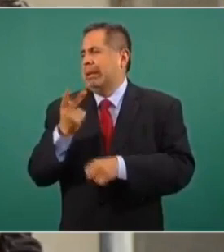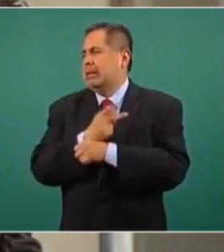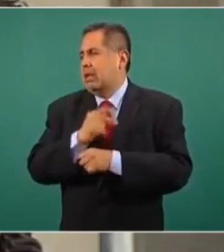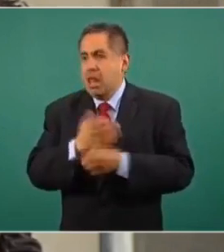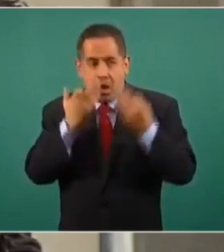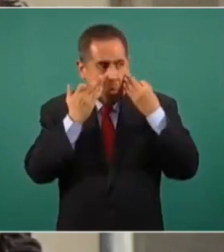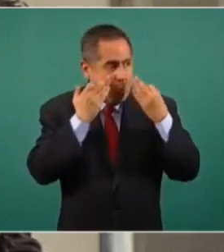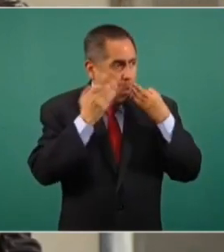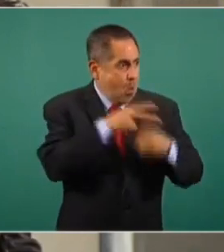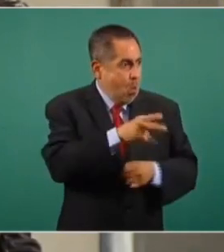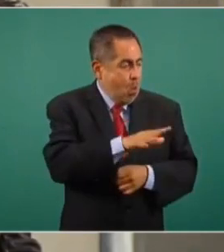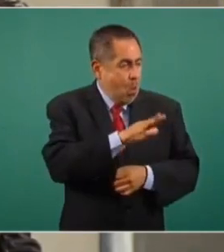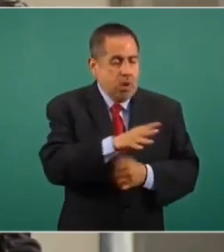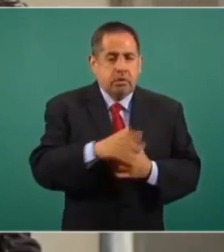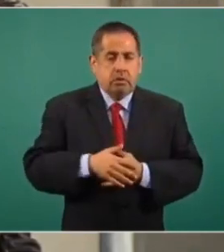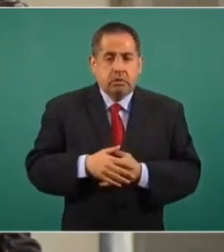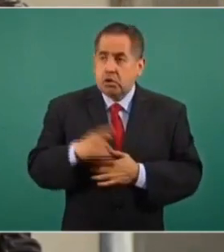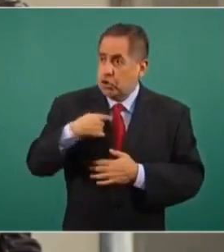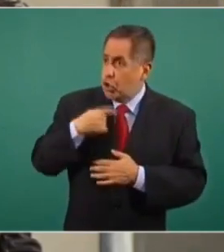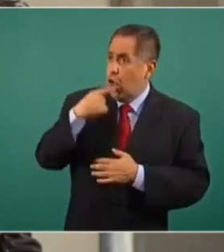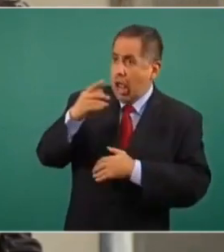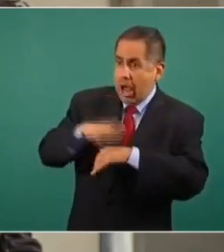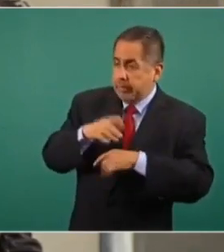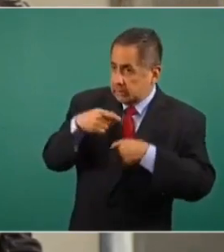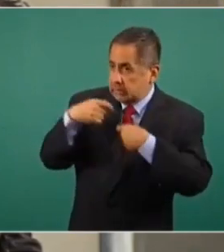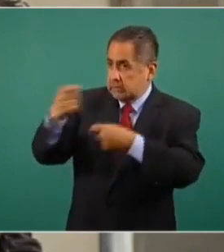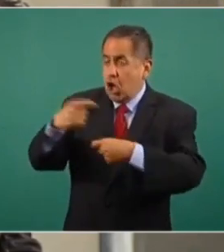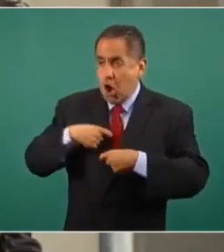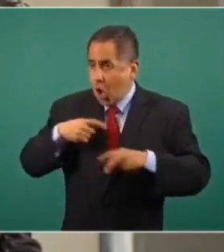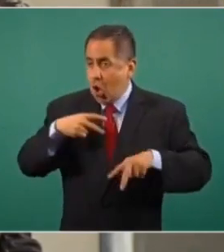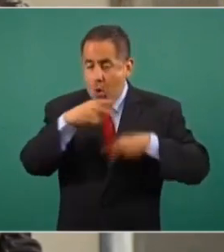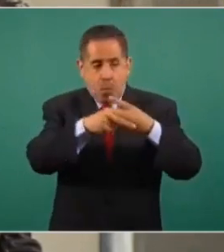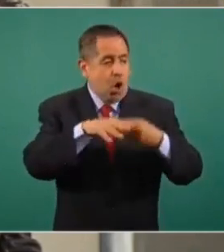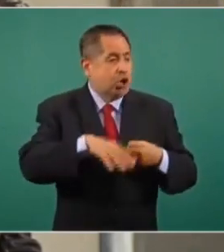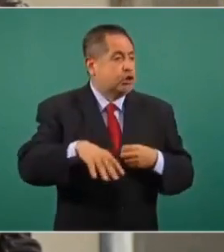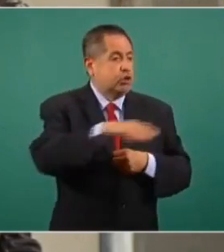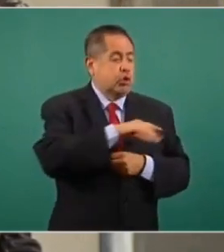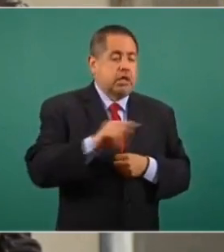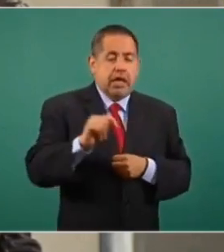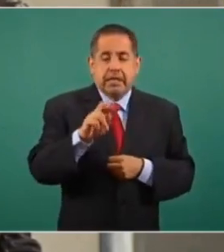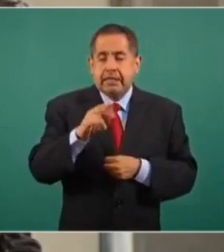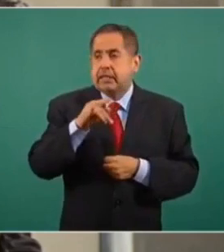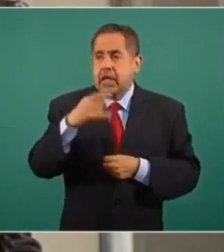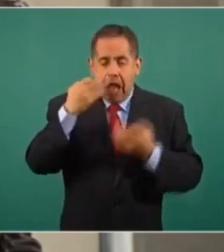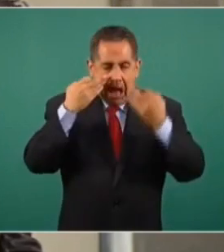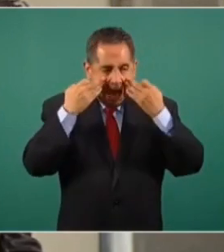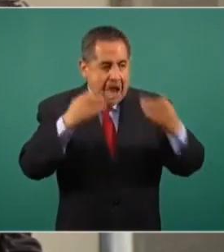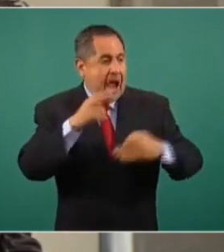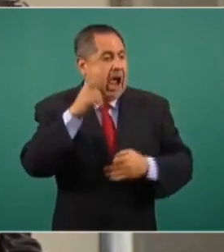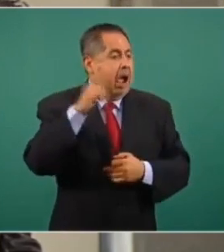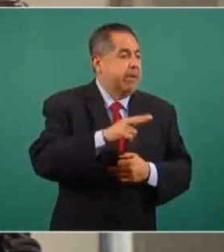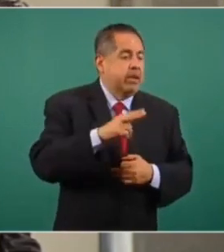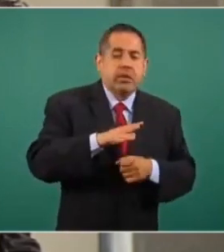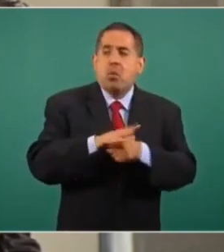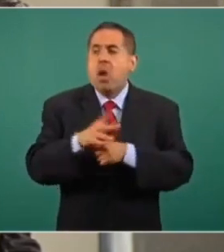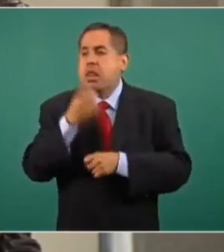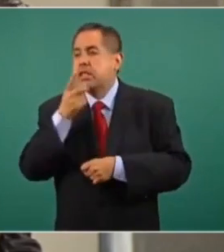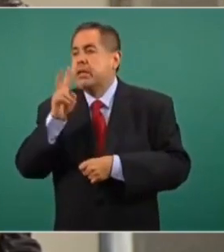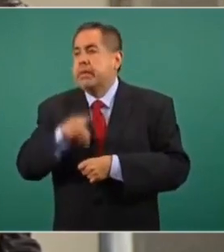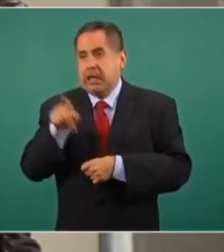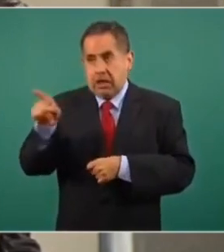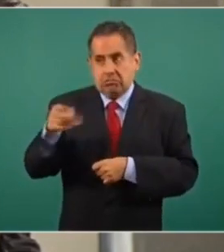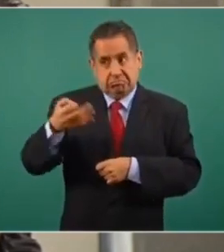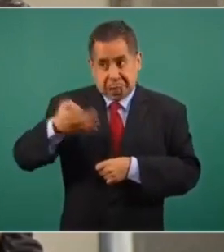públicamente que íbamos a acudir a la zona para desmentir lo que ellos decían o para